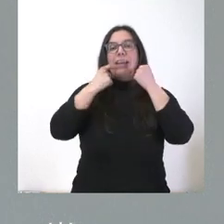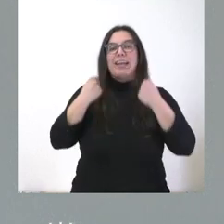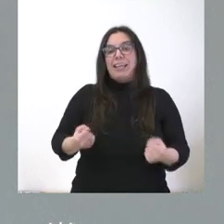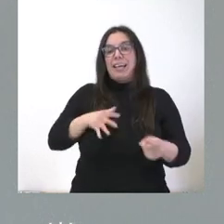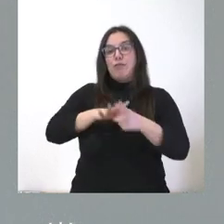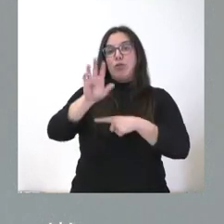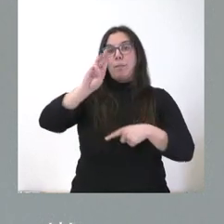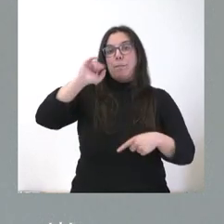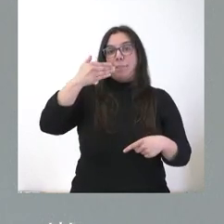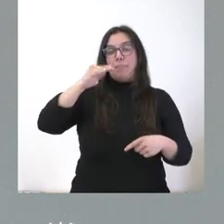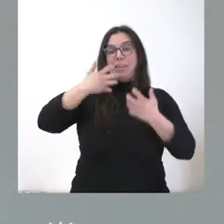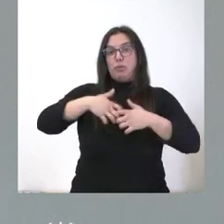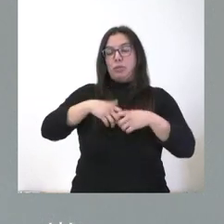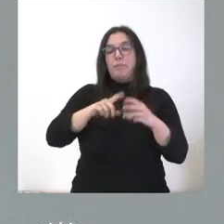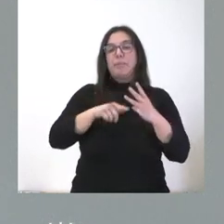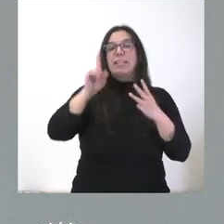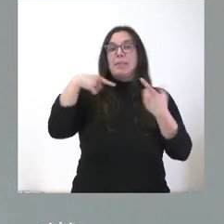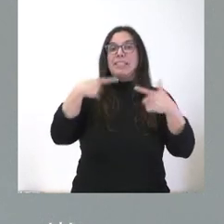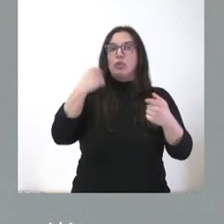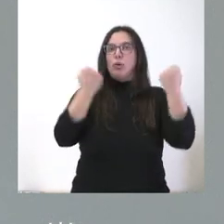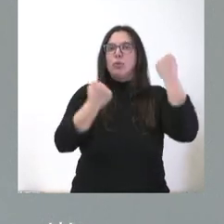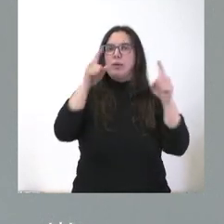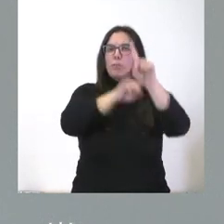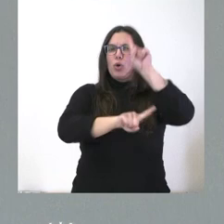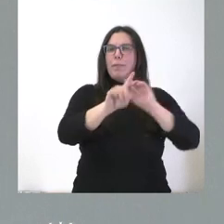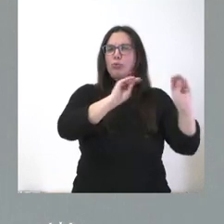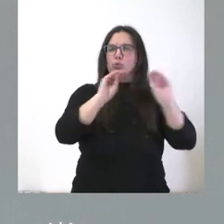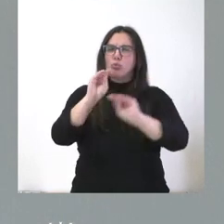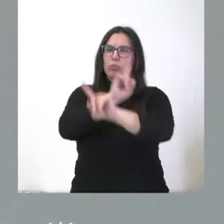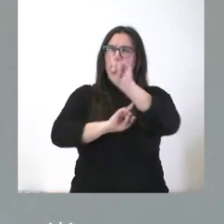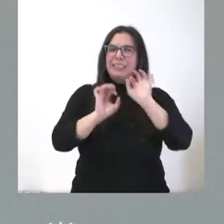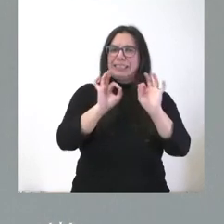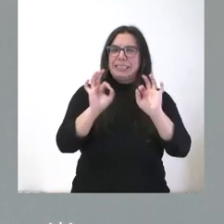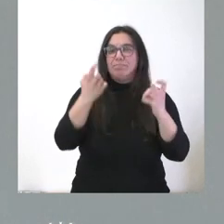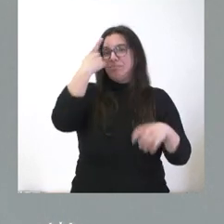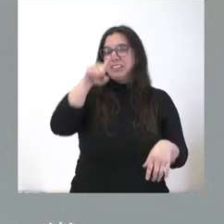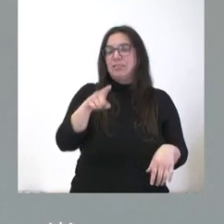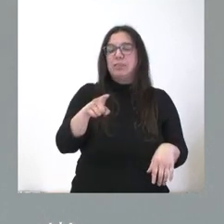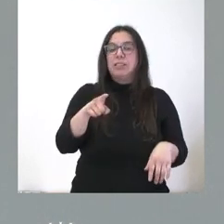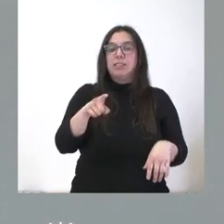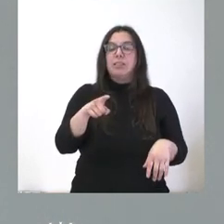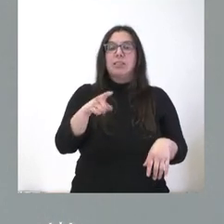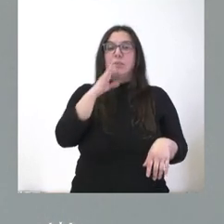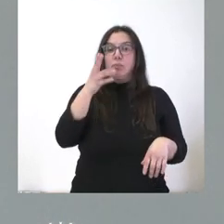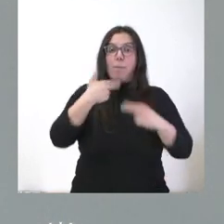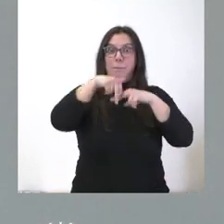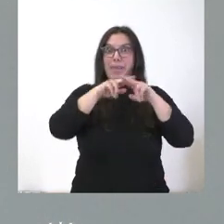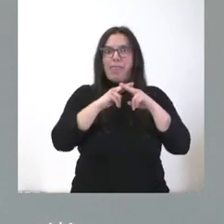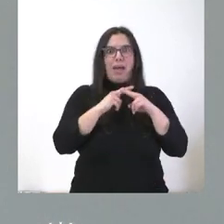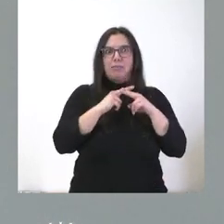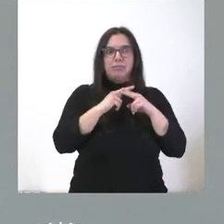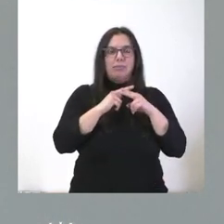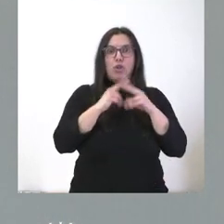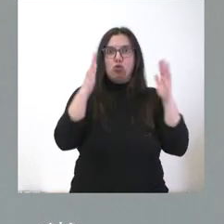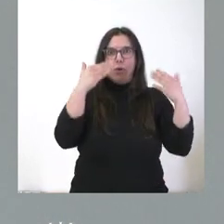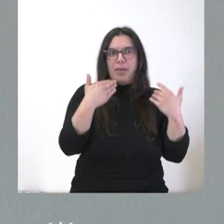es muy relevante. El sector del automóvil tuvo algunos problemas específicos muy concretos. Ustedes saben que esa falta de piezas, de semiconductores,